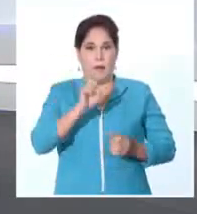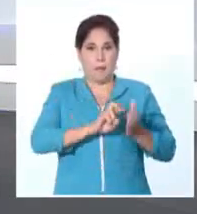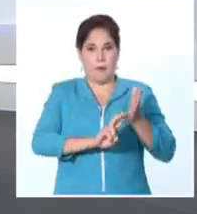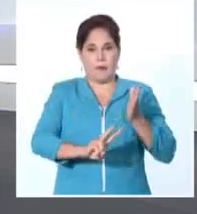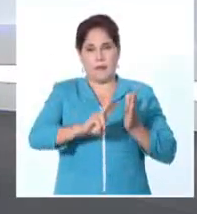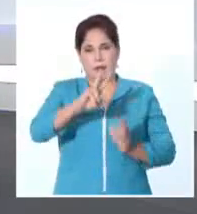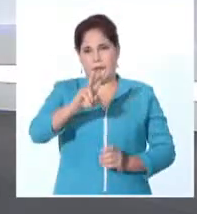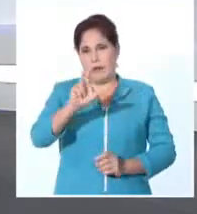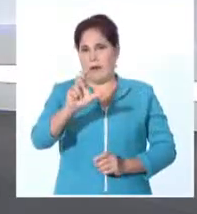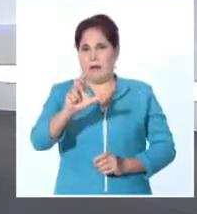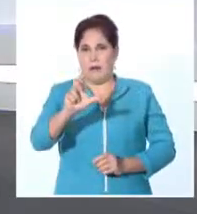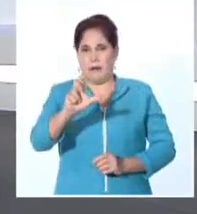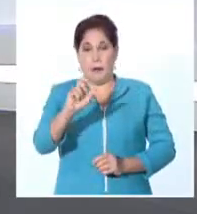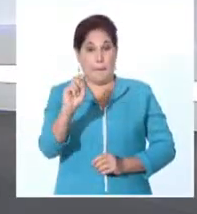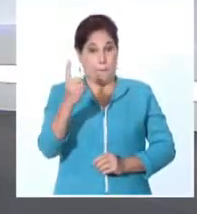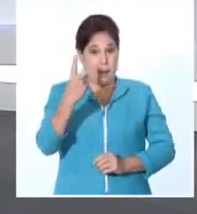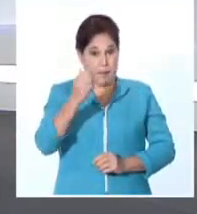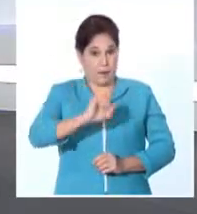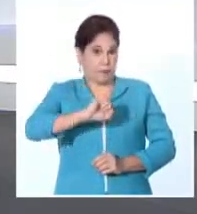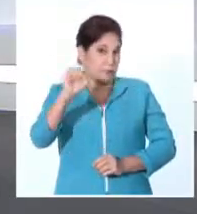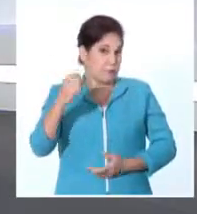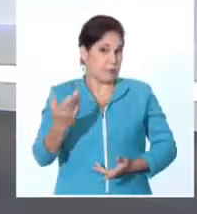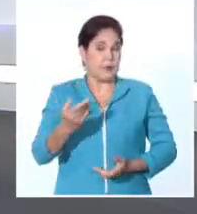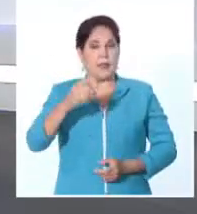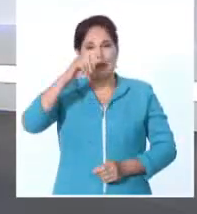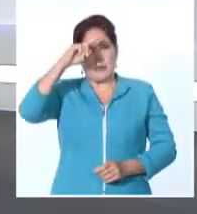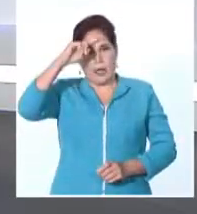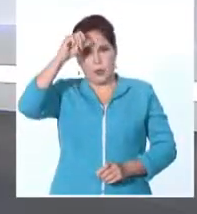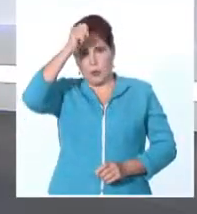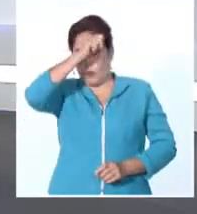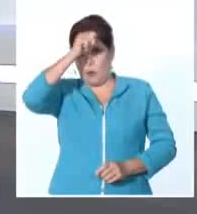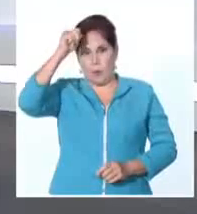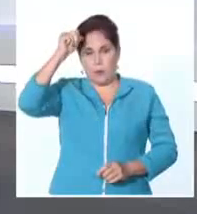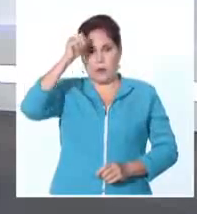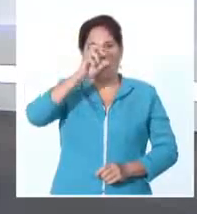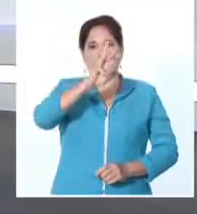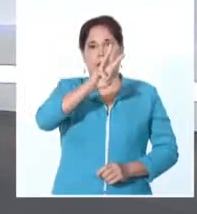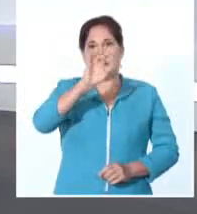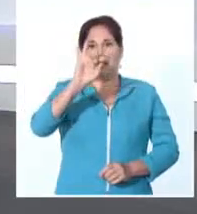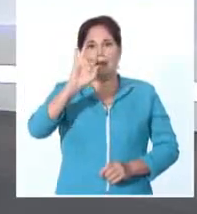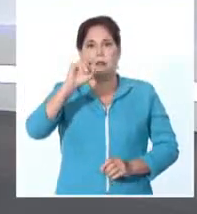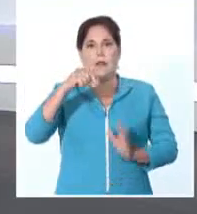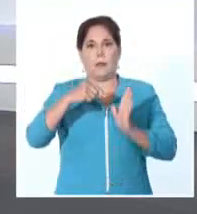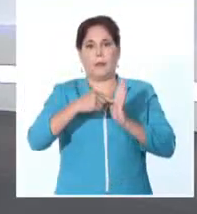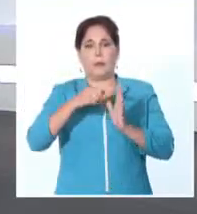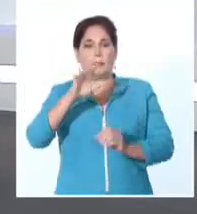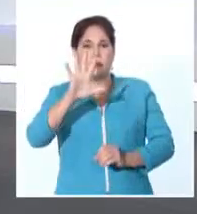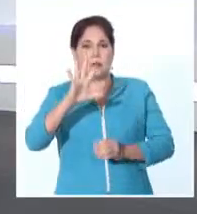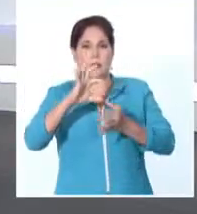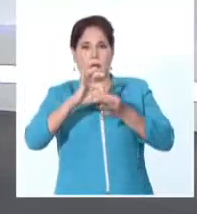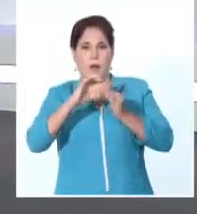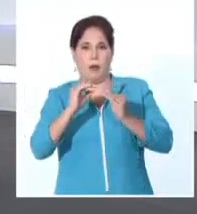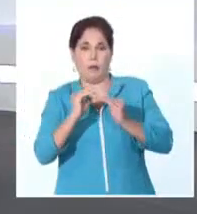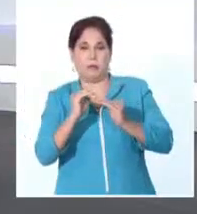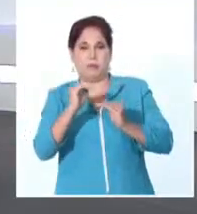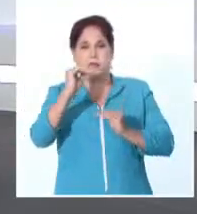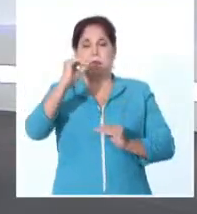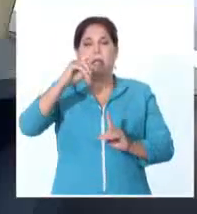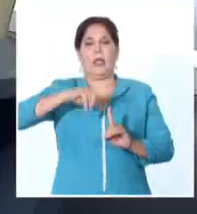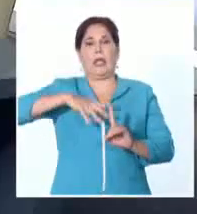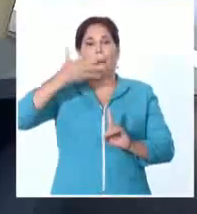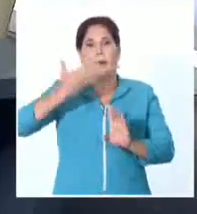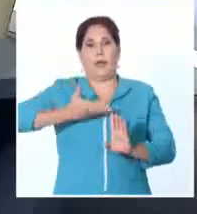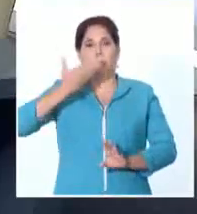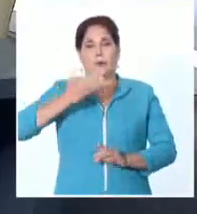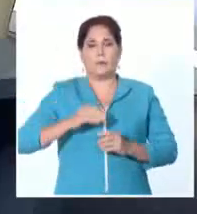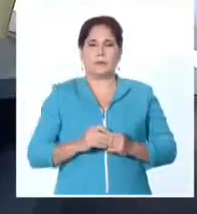Villaclara. El primero fue en Santo Domingo con 37.5 grados Celsius y también en Yabú,